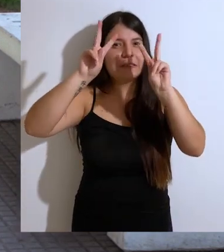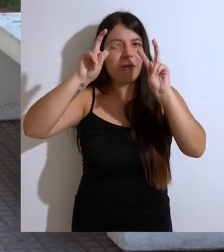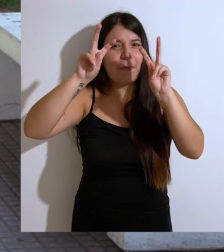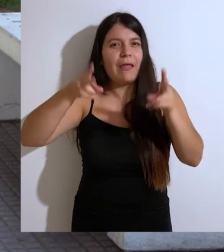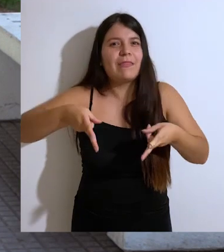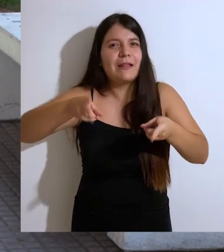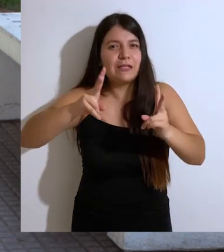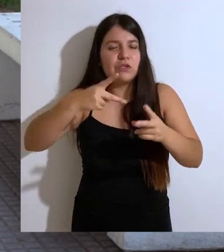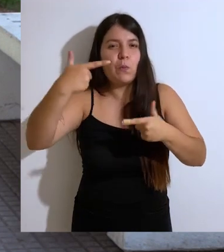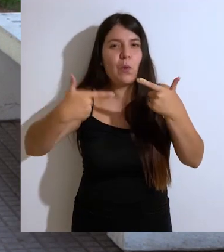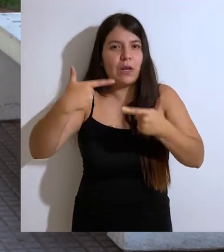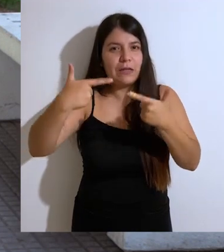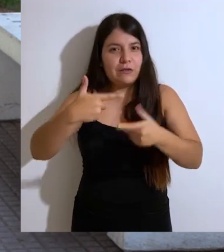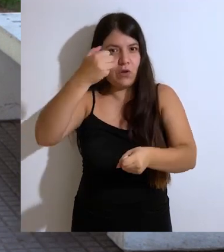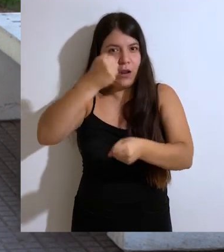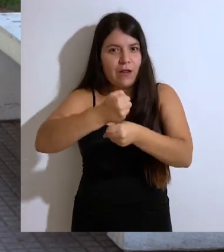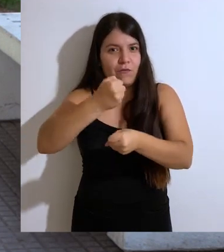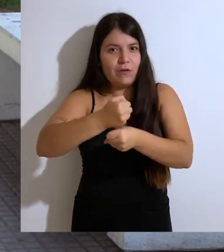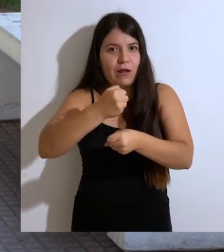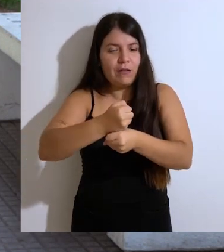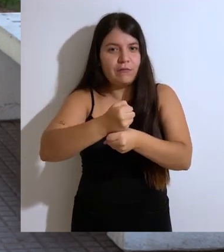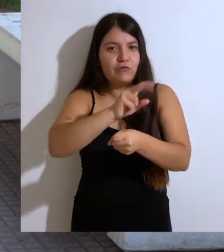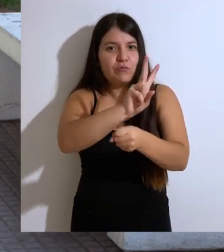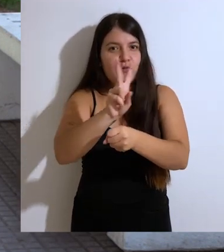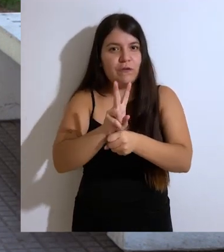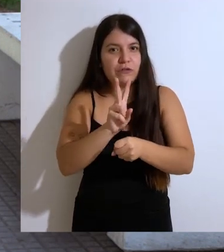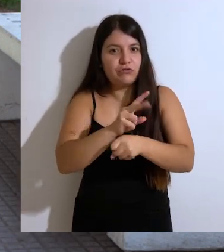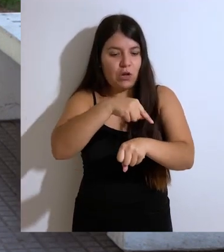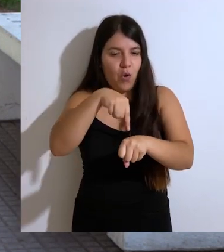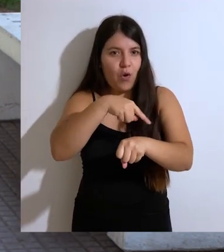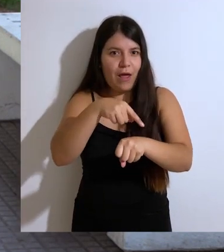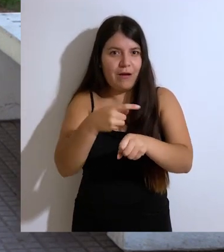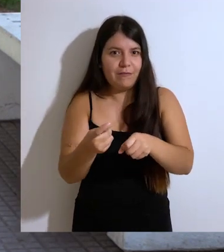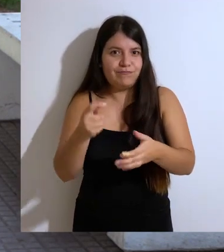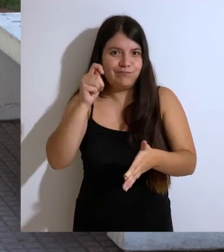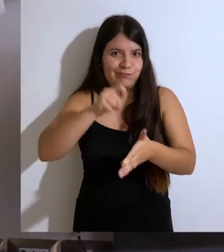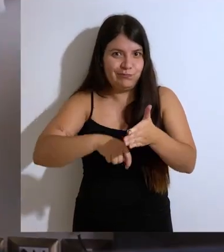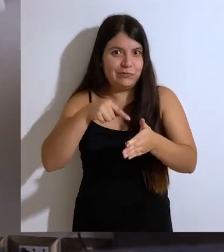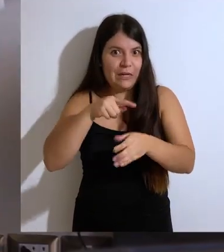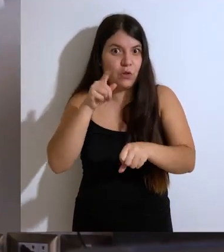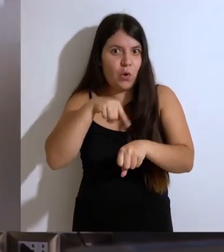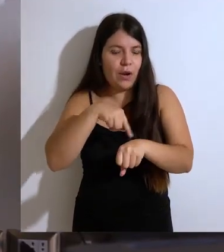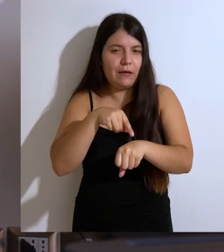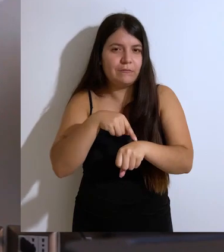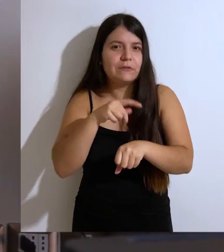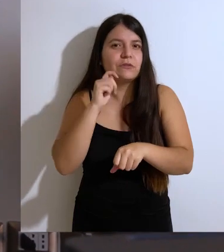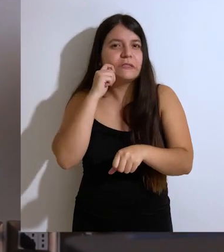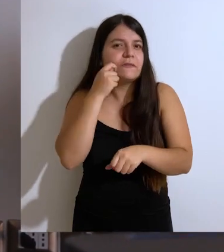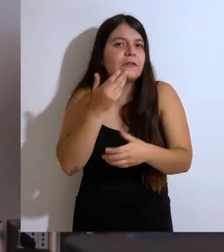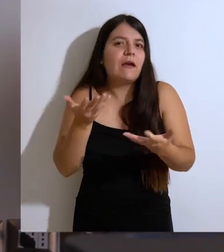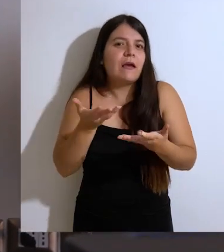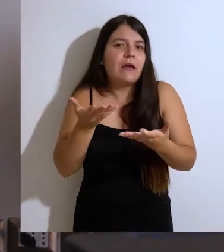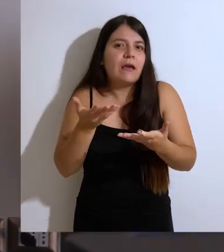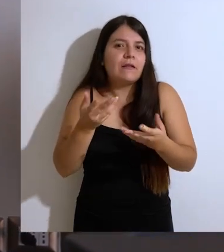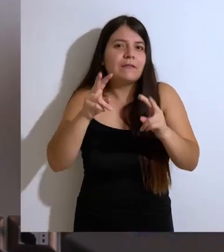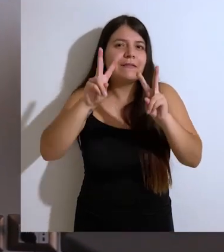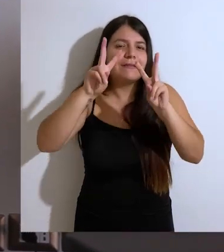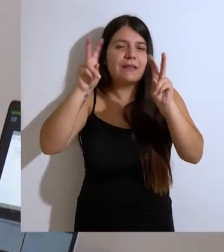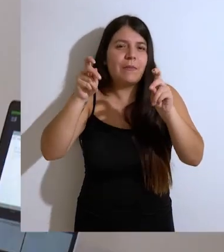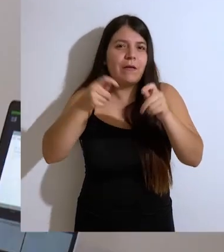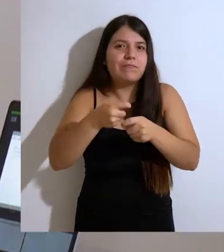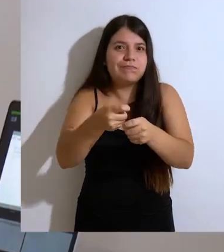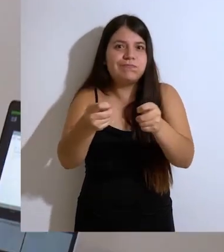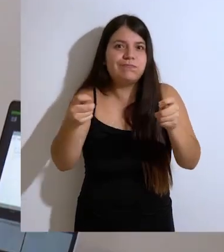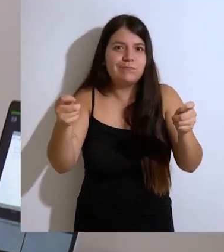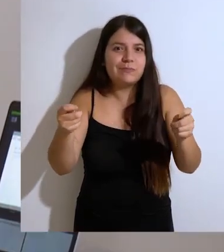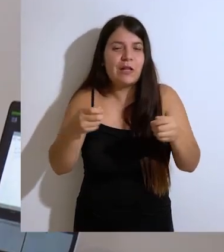derechos políticos y los derechos laborales del profesorado por hora de clases, y esto en el marco de la promulgación